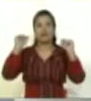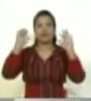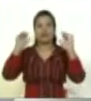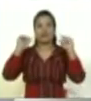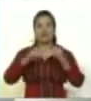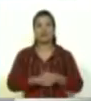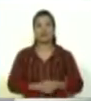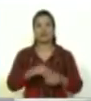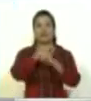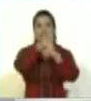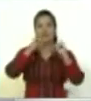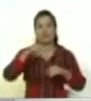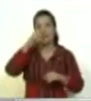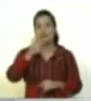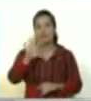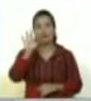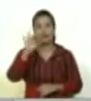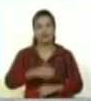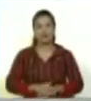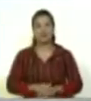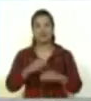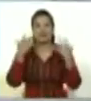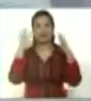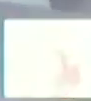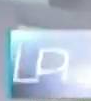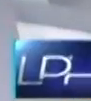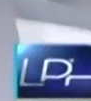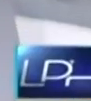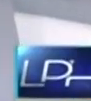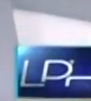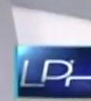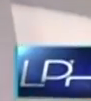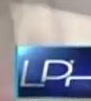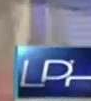Obrero! ¡Hasta luego! ¡Feliz cumpleaños 4F! Y al 4F también. ¡Feliz